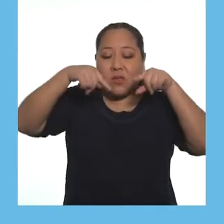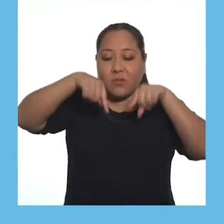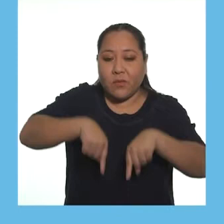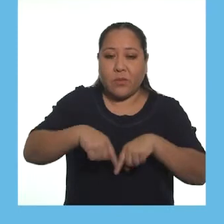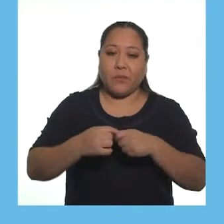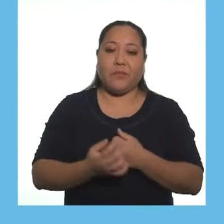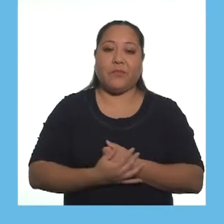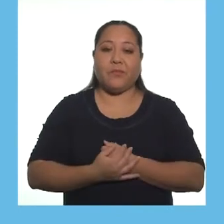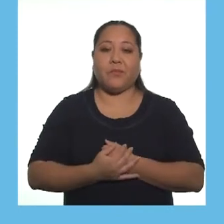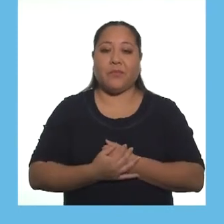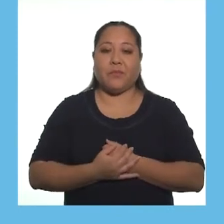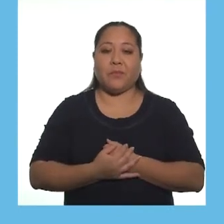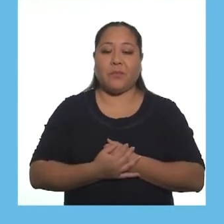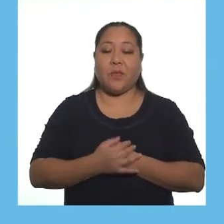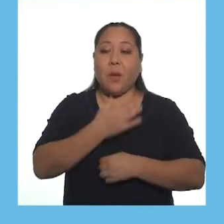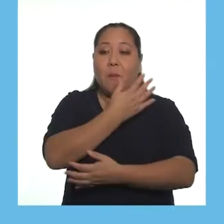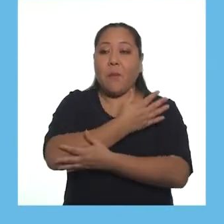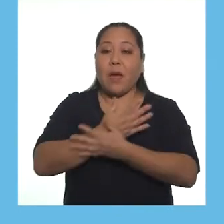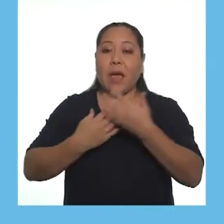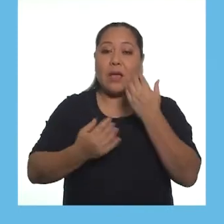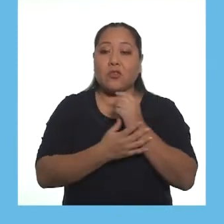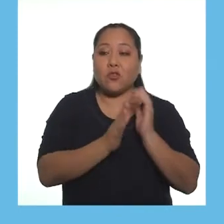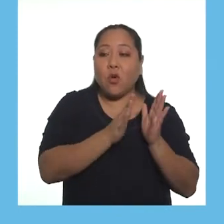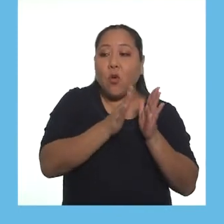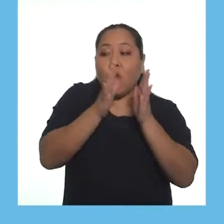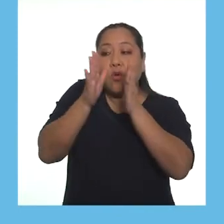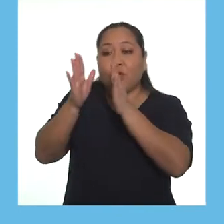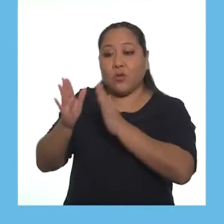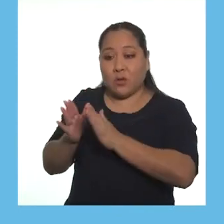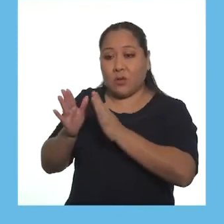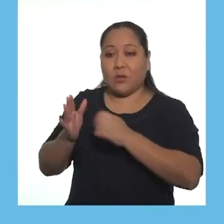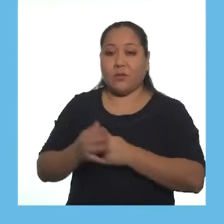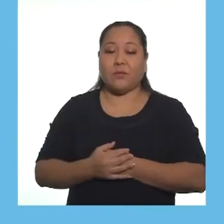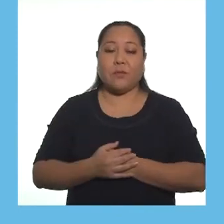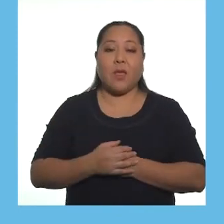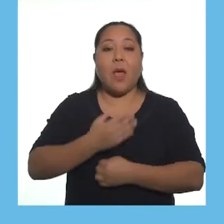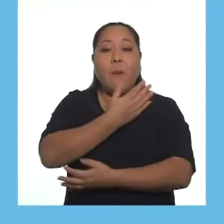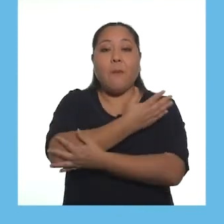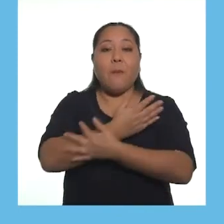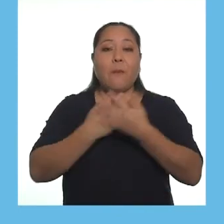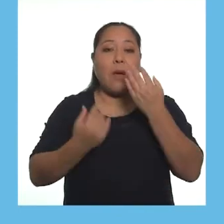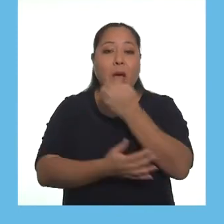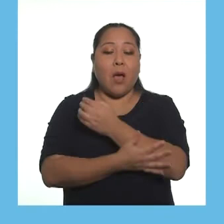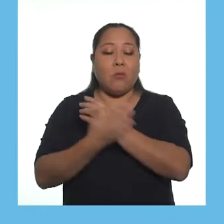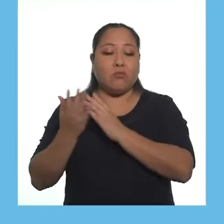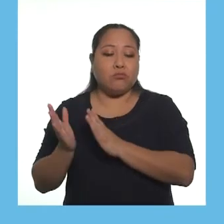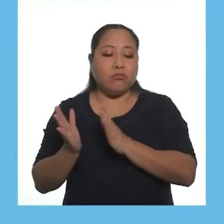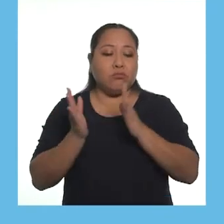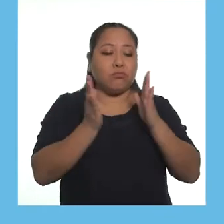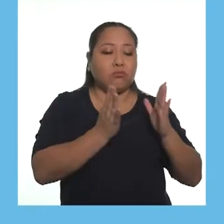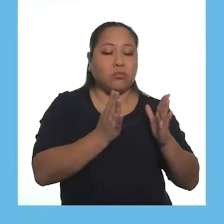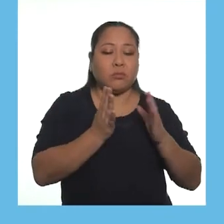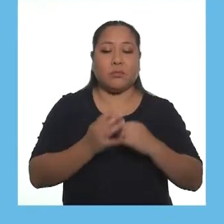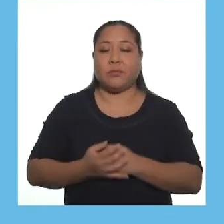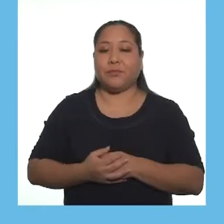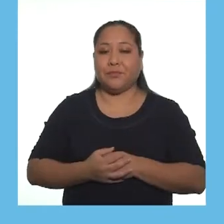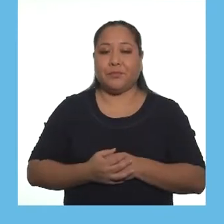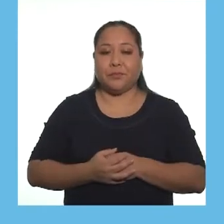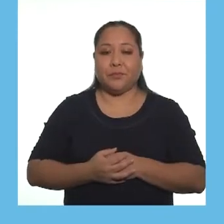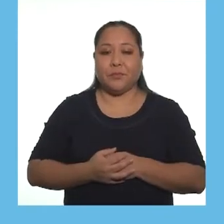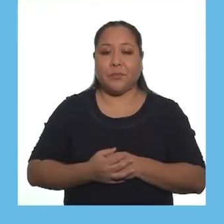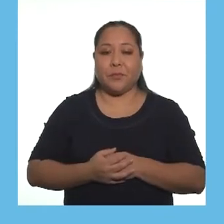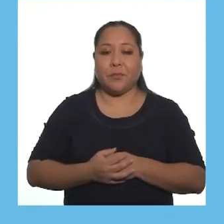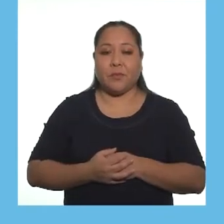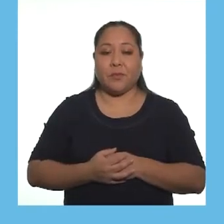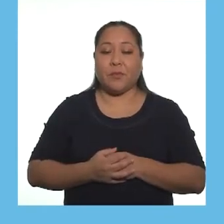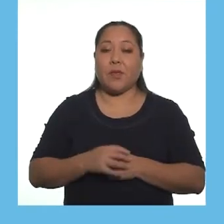brazos abajo brazos a un lado brazos a un lado